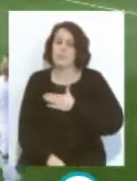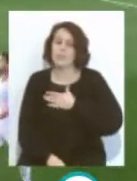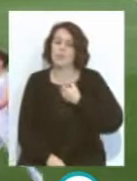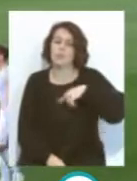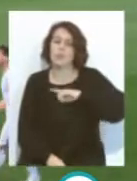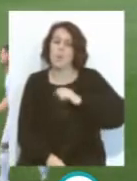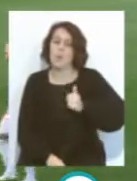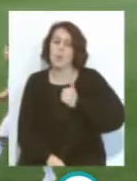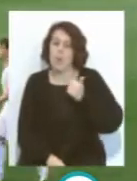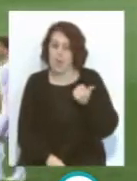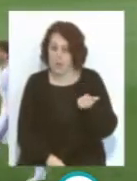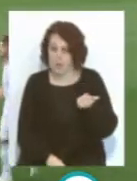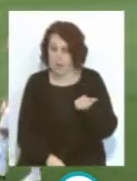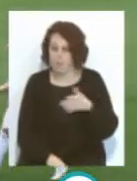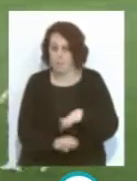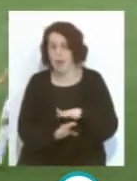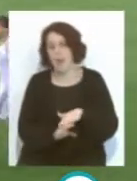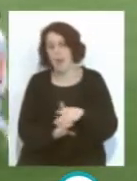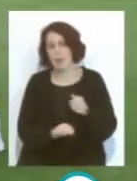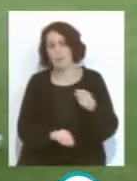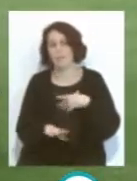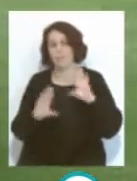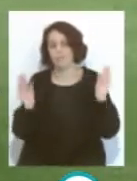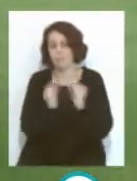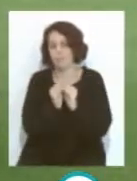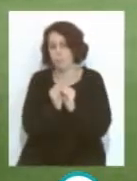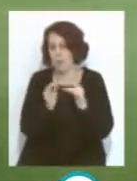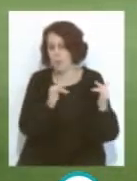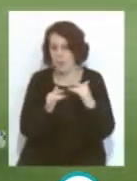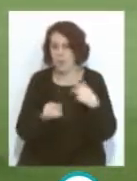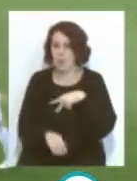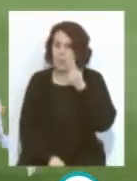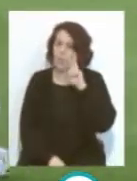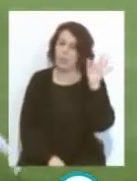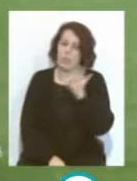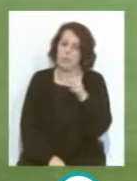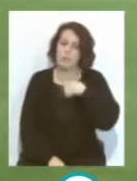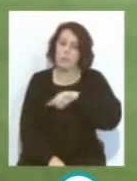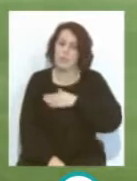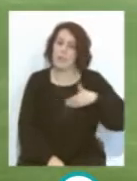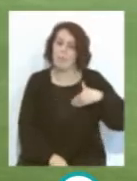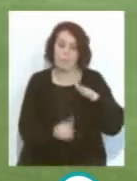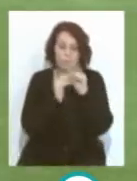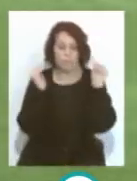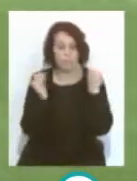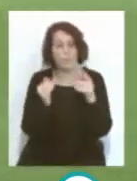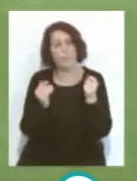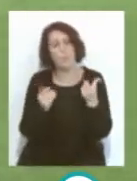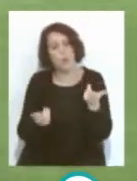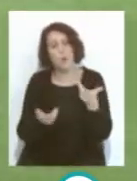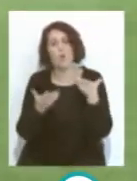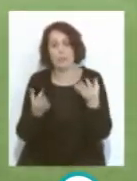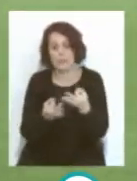oportunidad de ver el resumen de este partido. que nosotros nos queríamos ahora centralizar un poco era